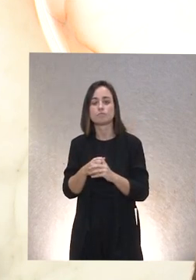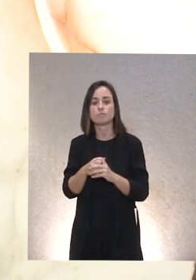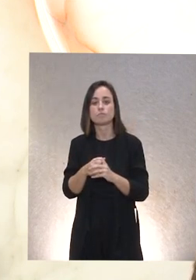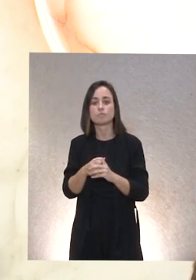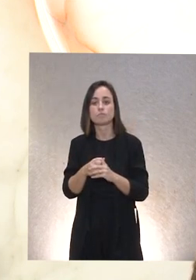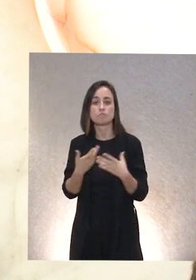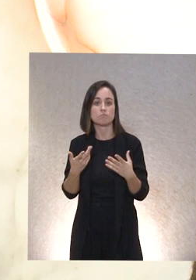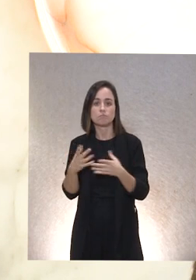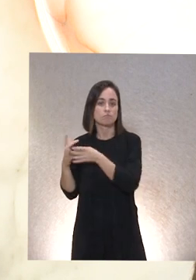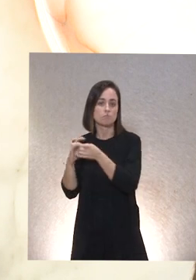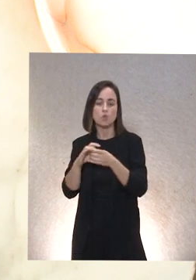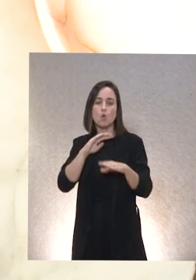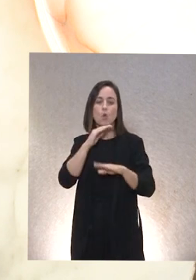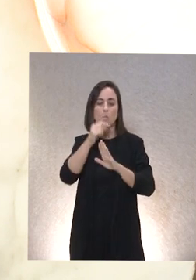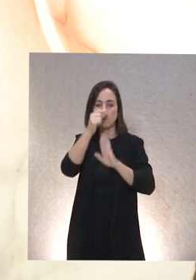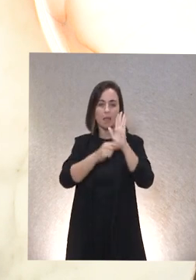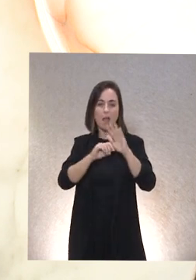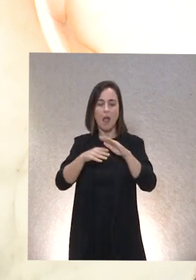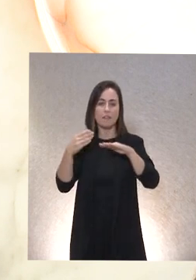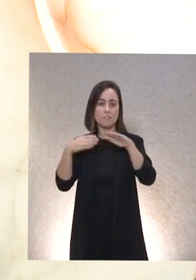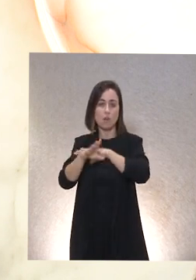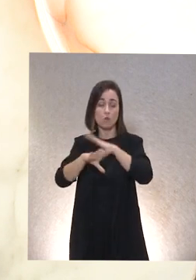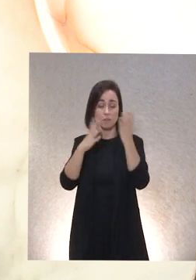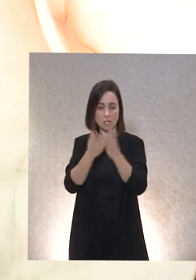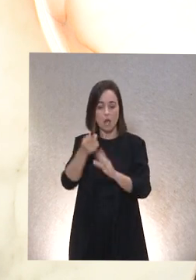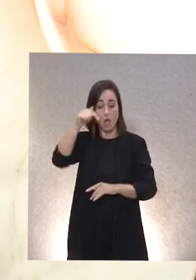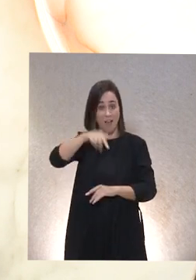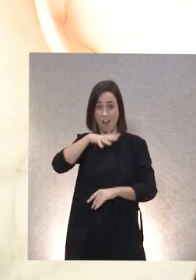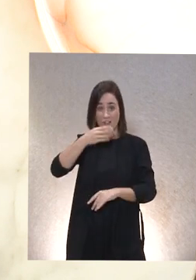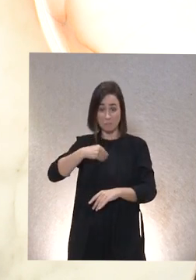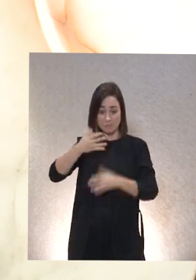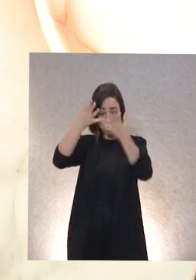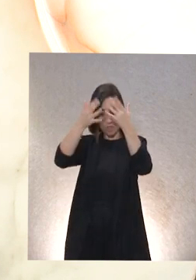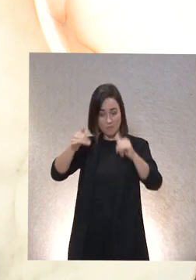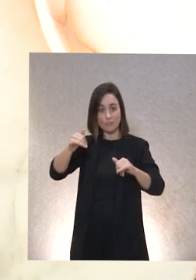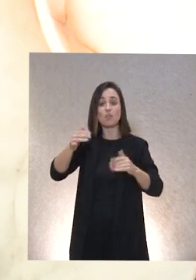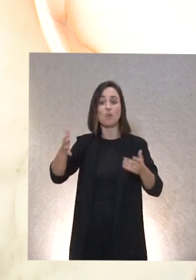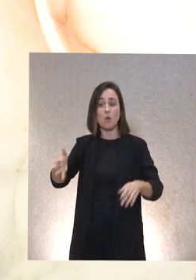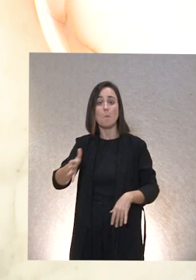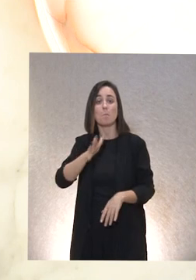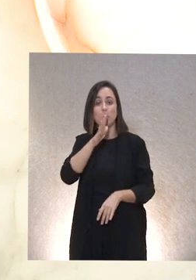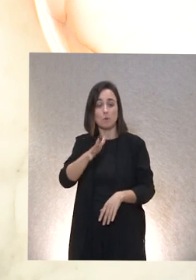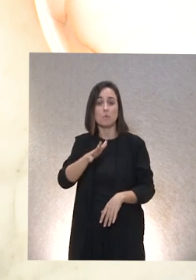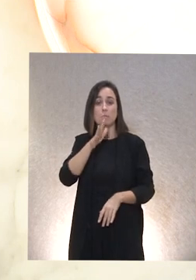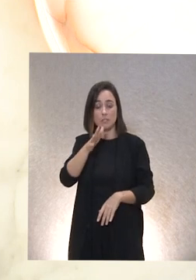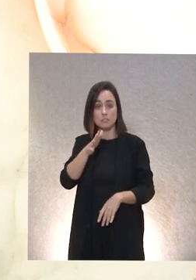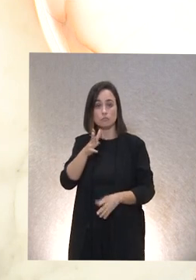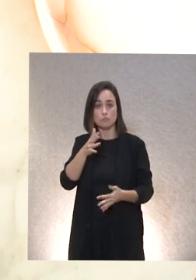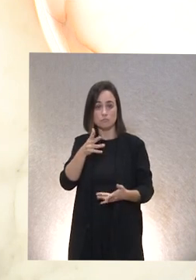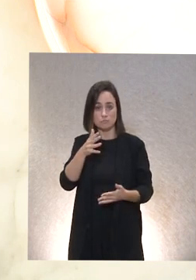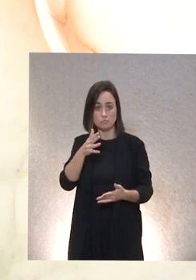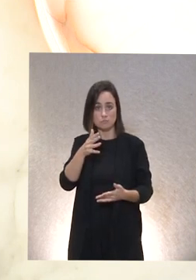universal se está celebrando ahora mismo aquí también en Oviedo y este es uno de los motivos por los cuales estamos digamos